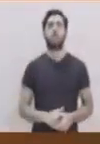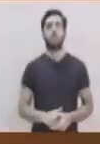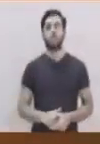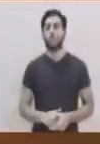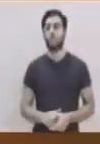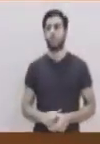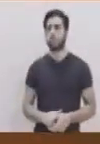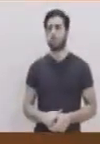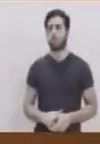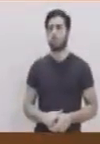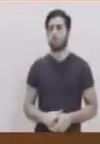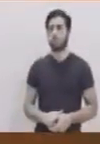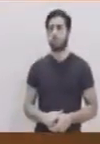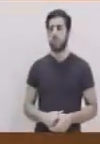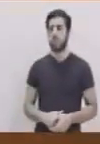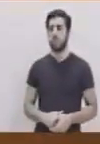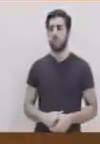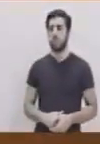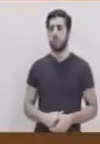Aquí.